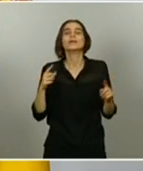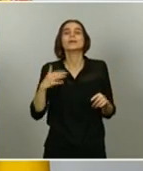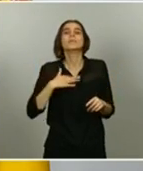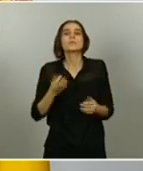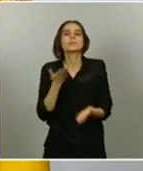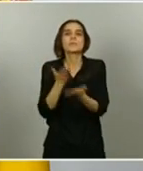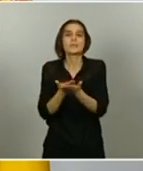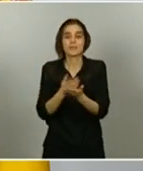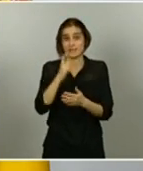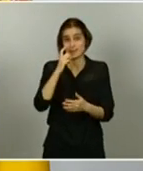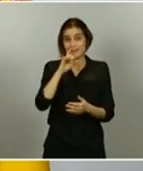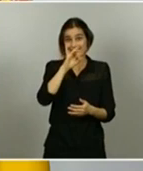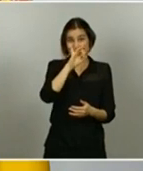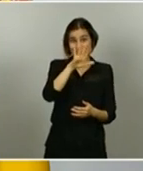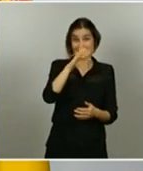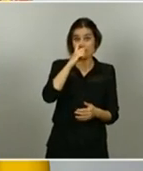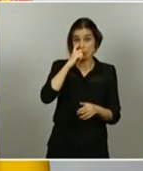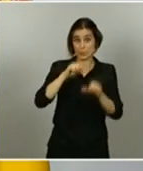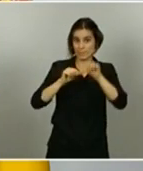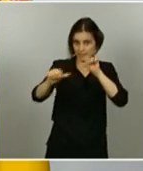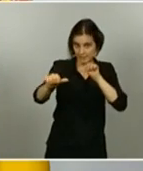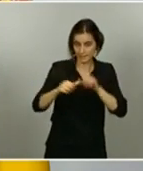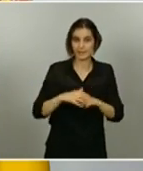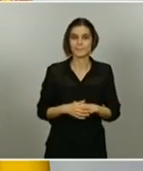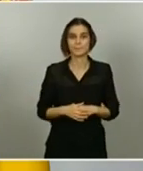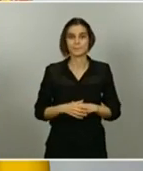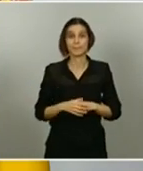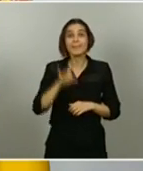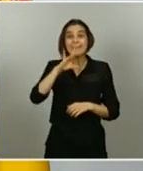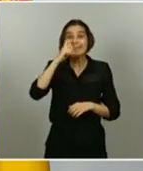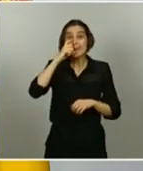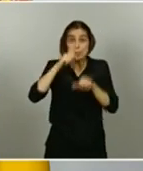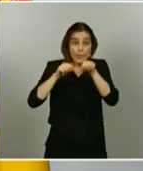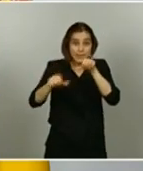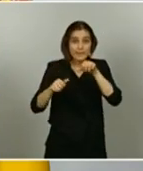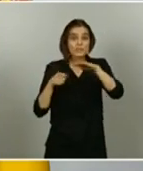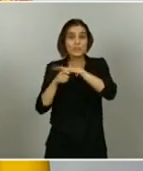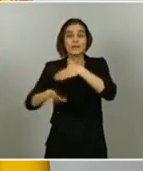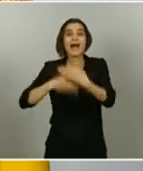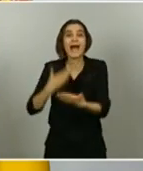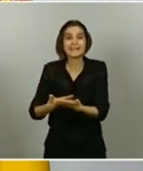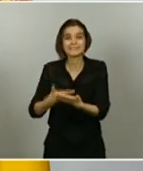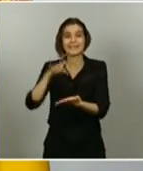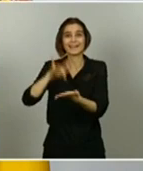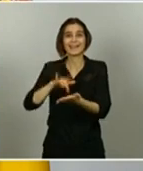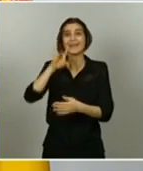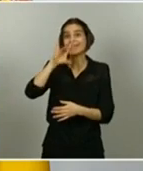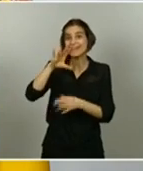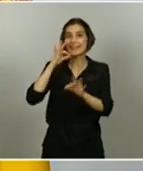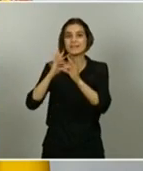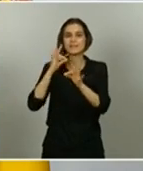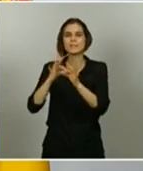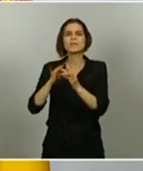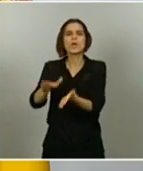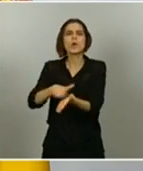15 de junio y todas las solicitudes que se cursen desde ese momento hasta el 15 de septiembre se cobrarán con carácter retroactivo desde